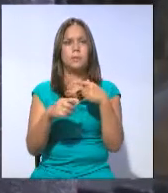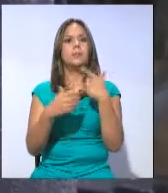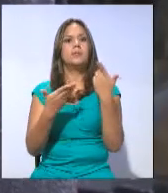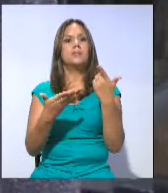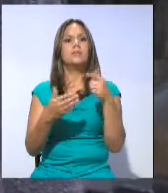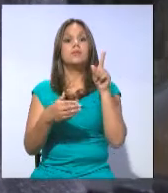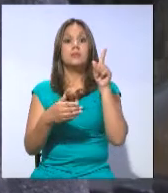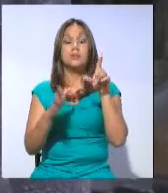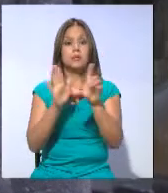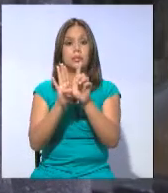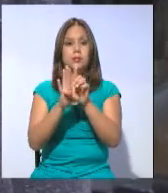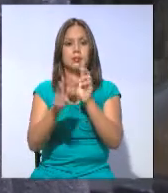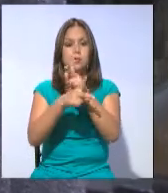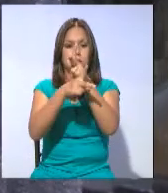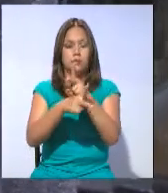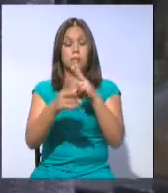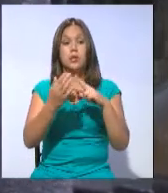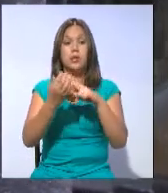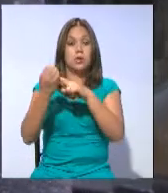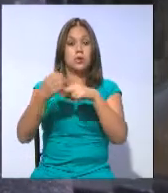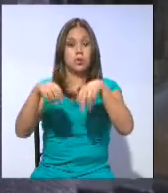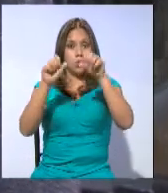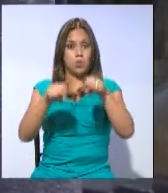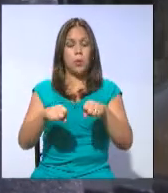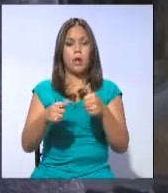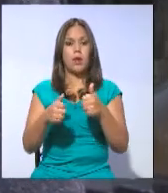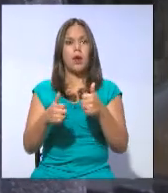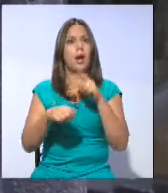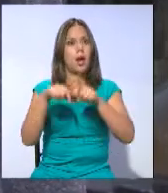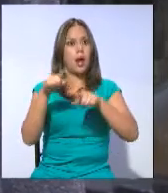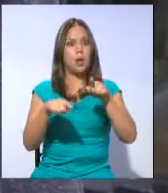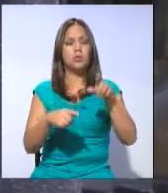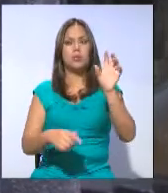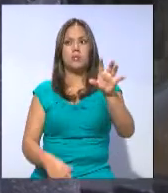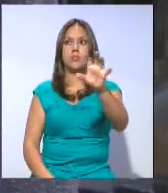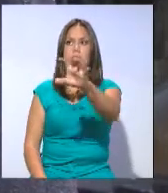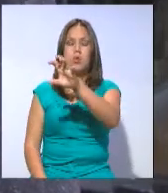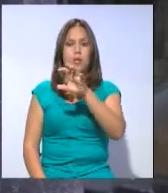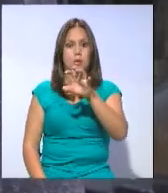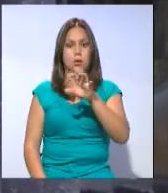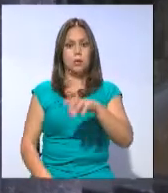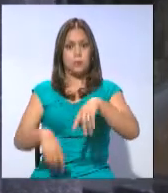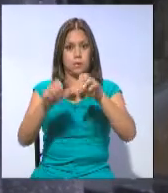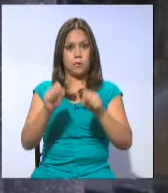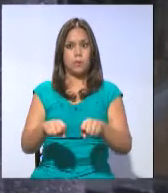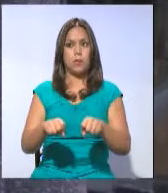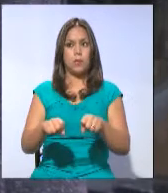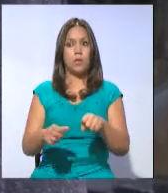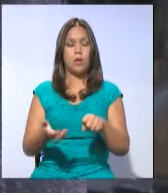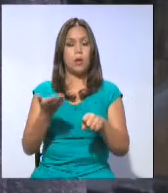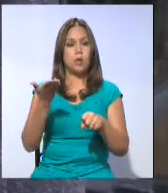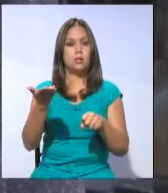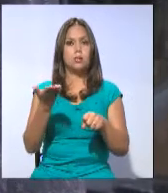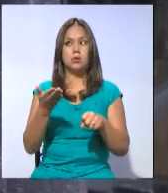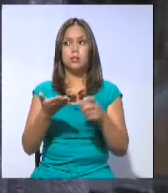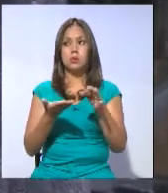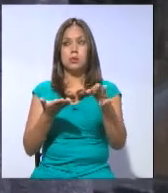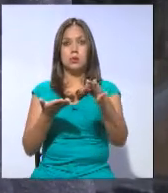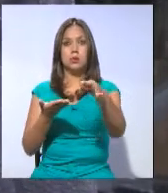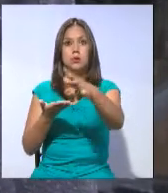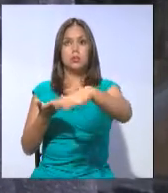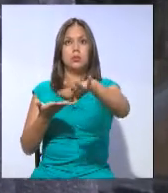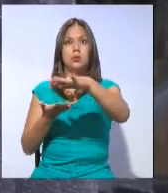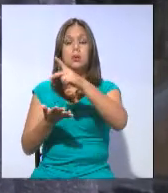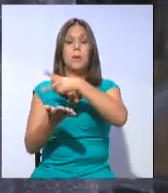garantizará los recursos para que aquellas provincias o aquellos, en este caso, cantones y parroquias que